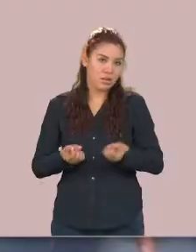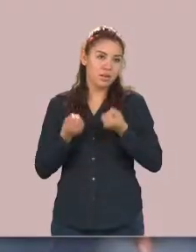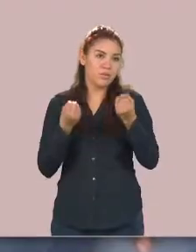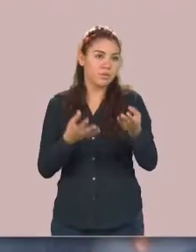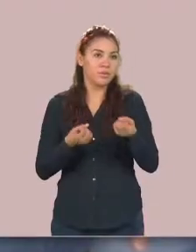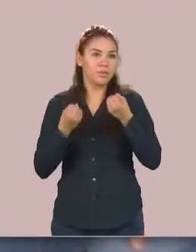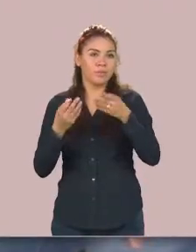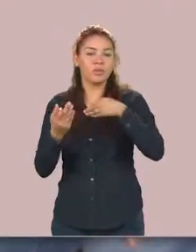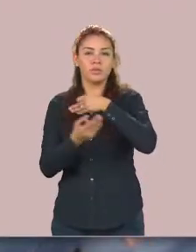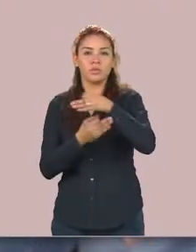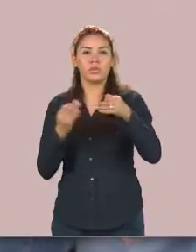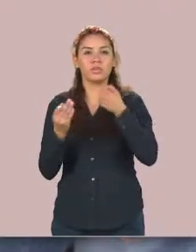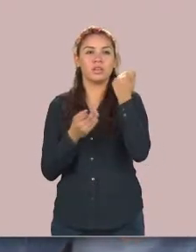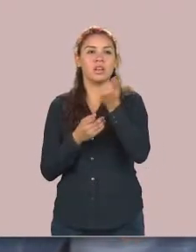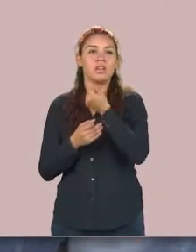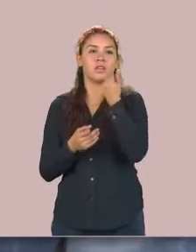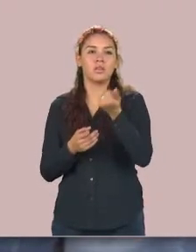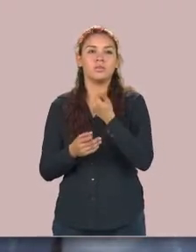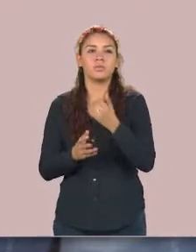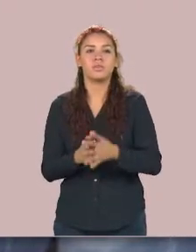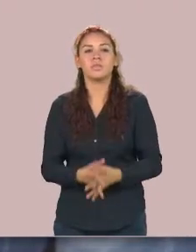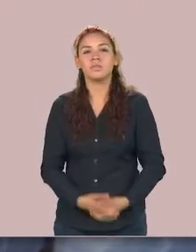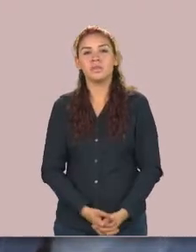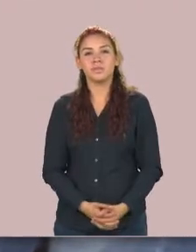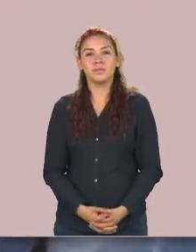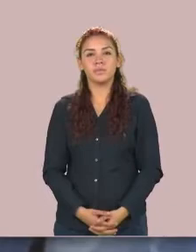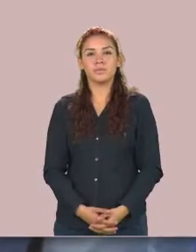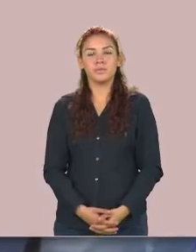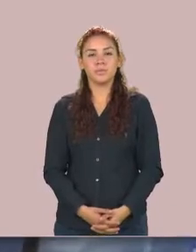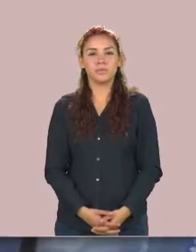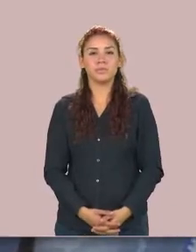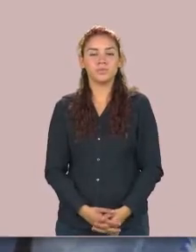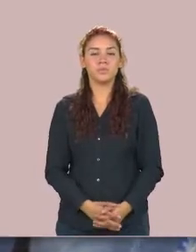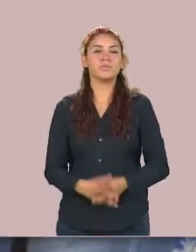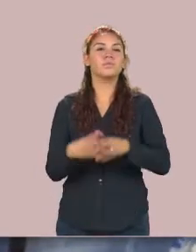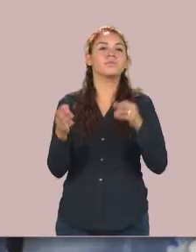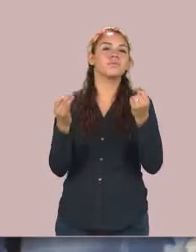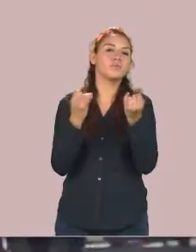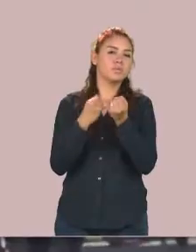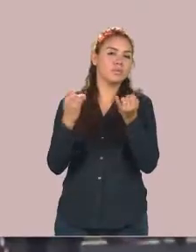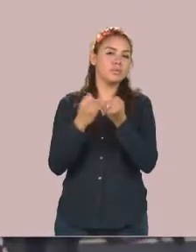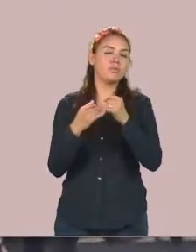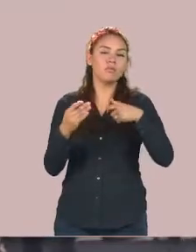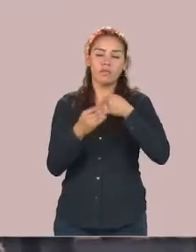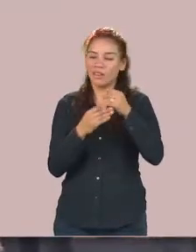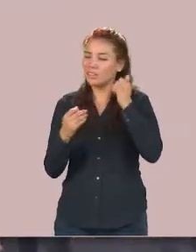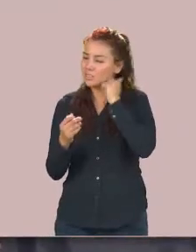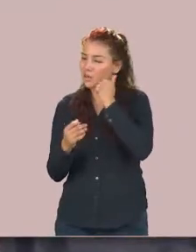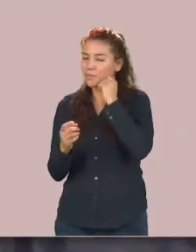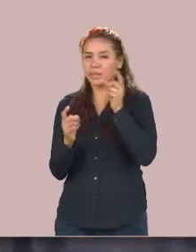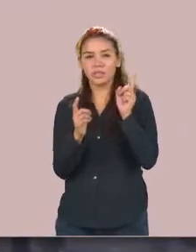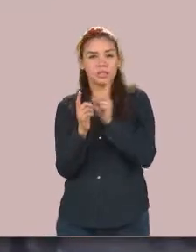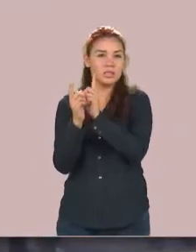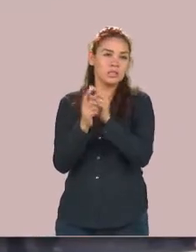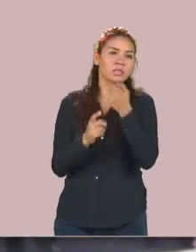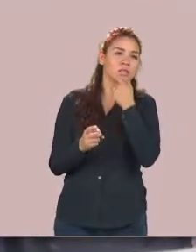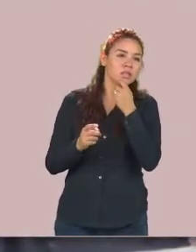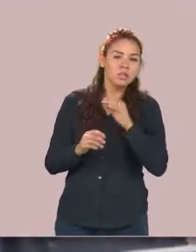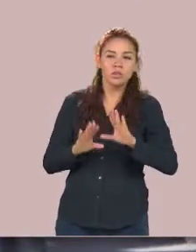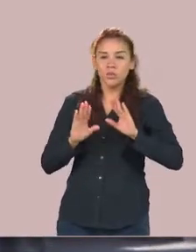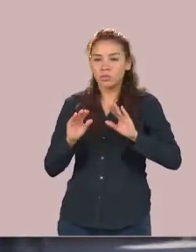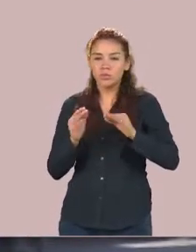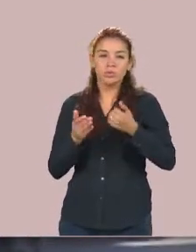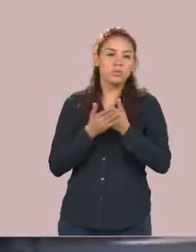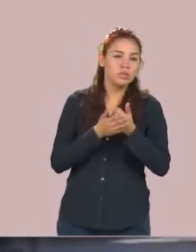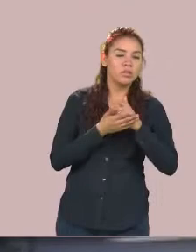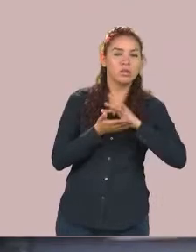pacientes de ese nosocomio una vez más con la población y una vez más de cerca de quienes más lo necesitan es una característica